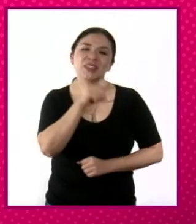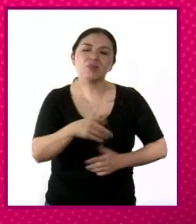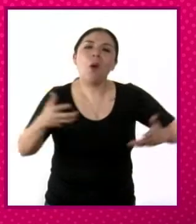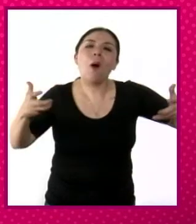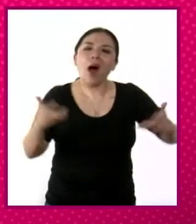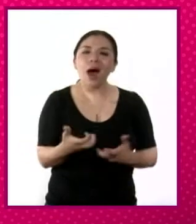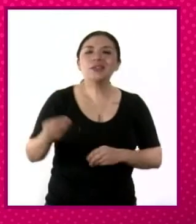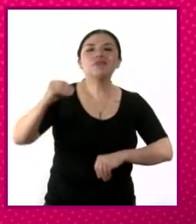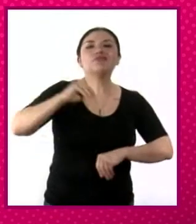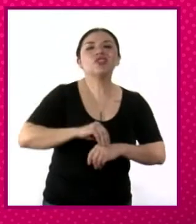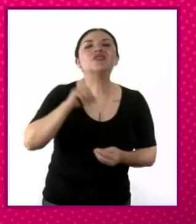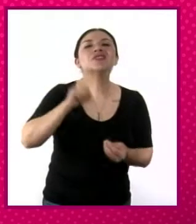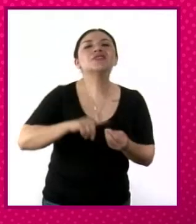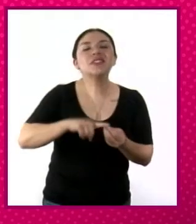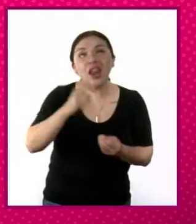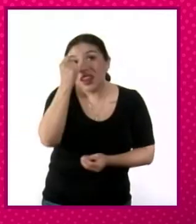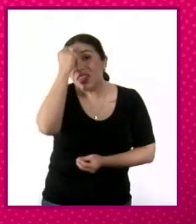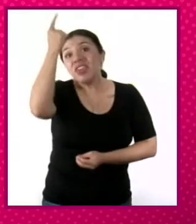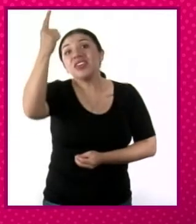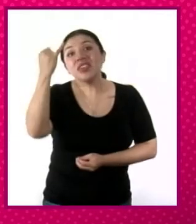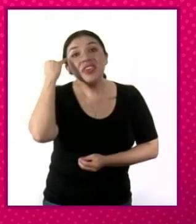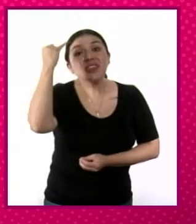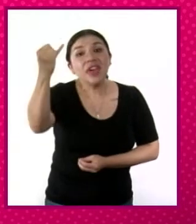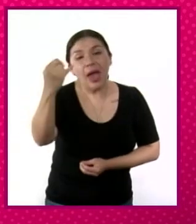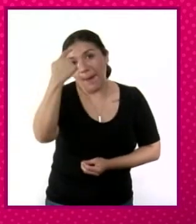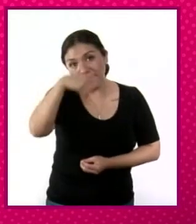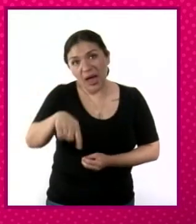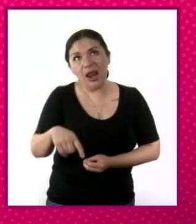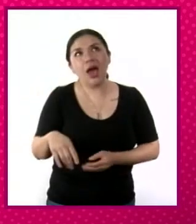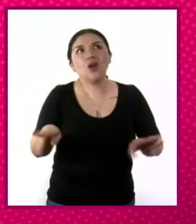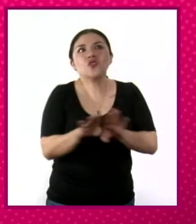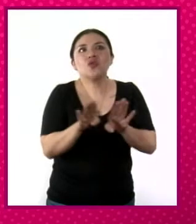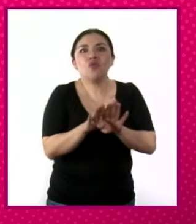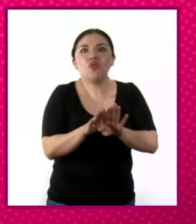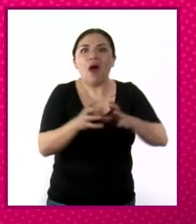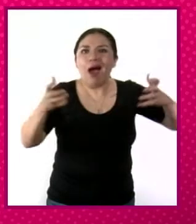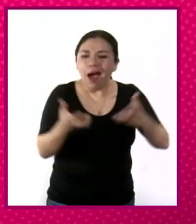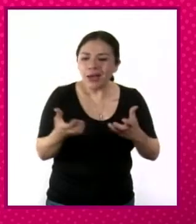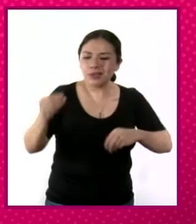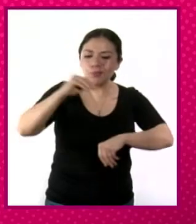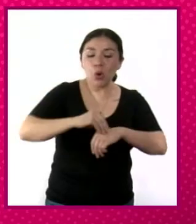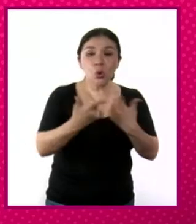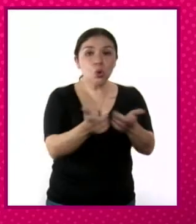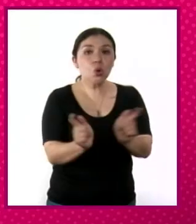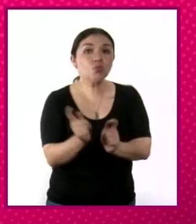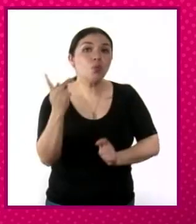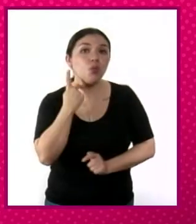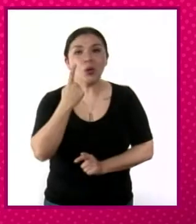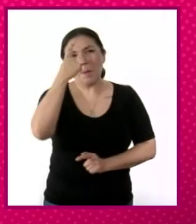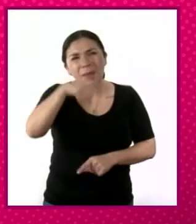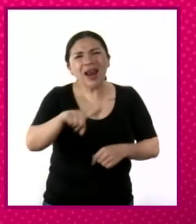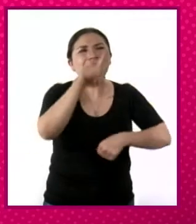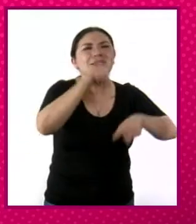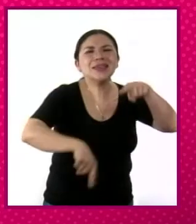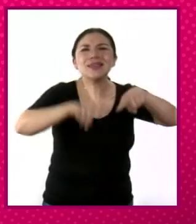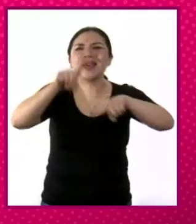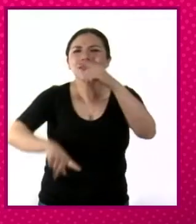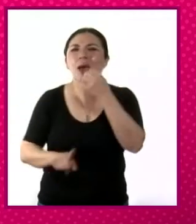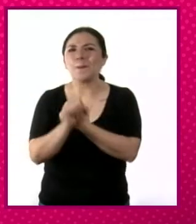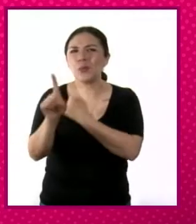creador o al que se le ocurrió esta idea de formar un partido que resolviera estas disputas.